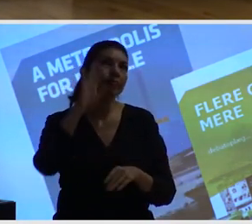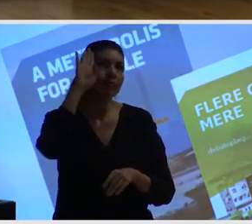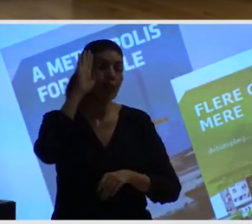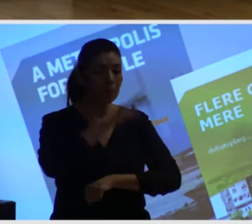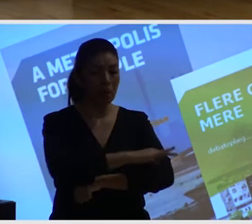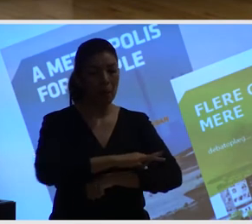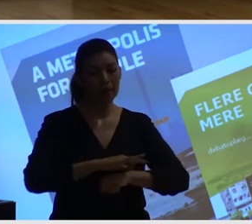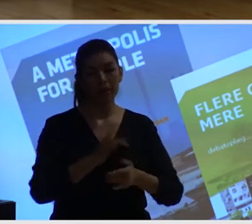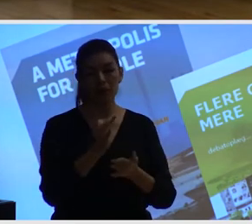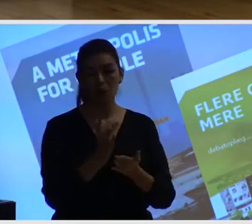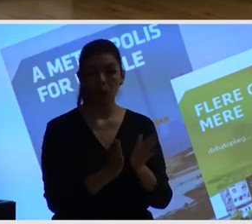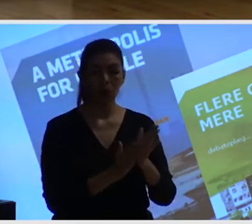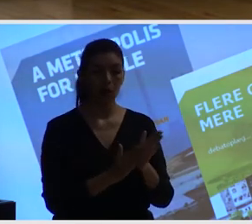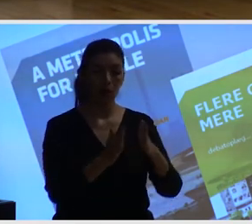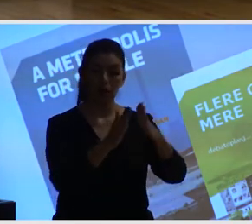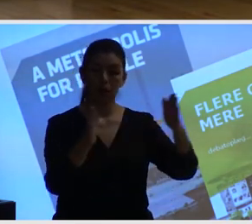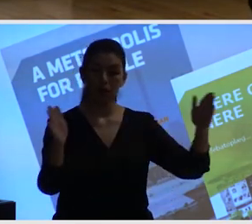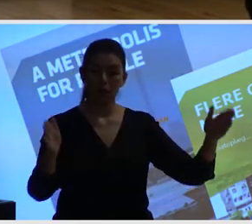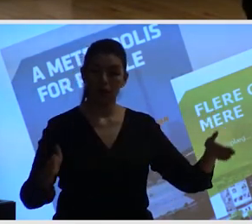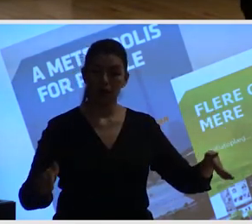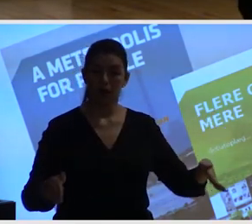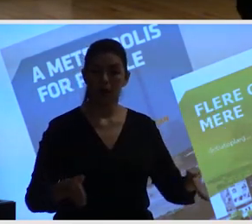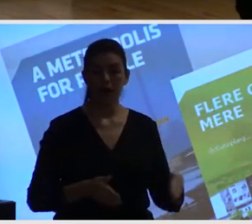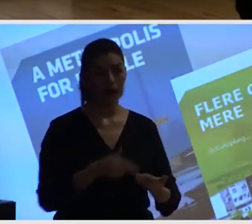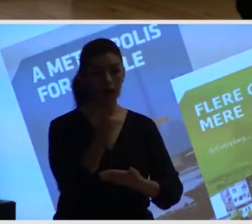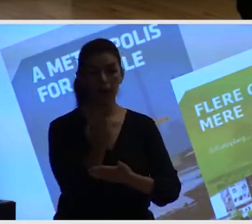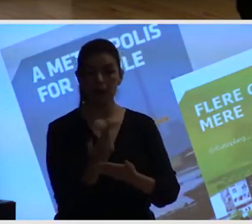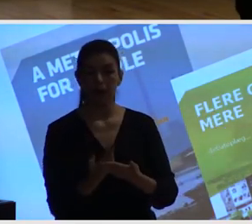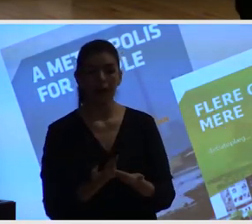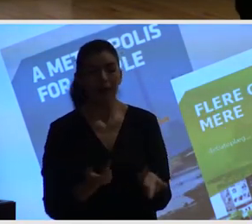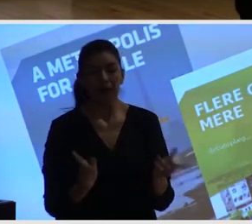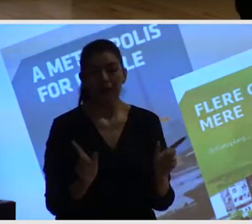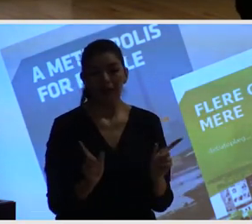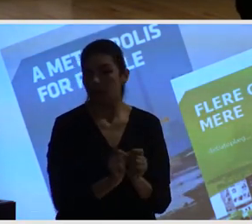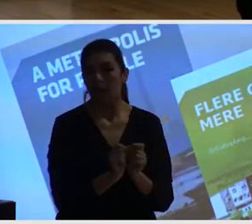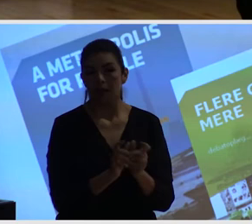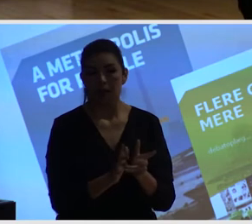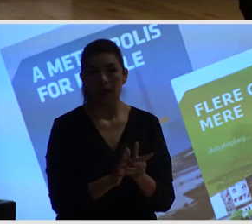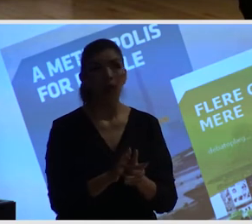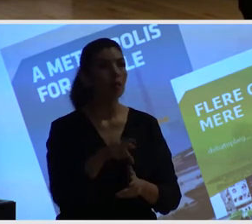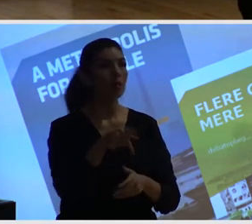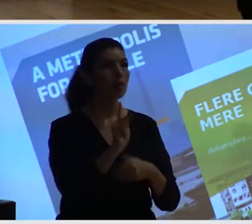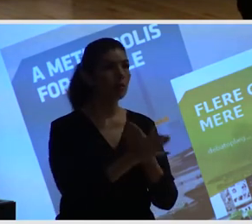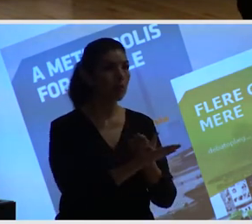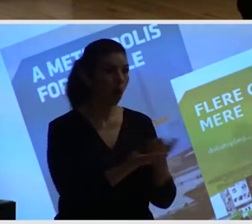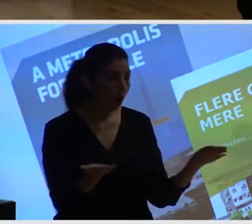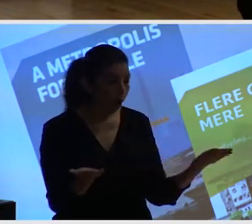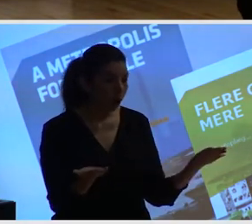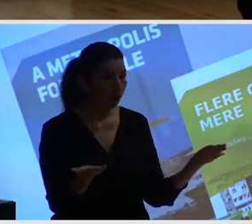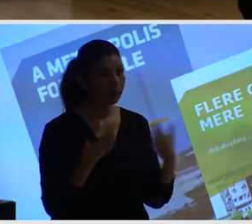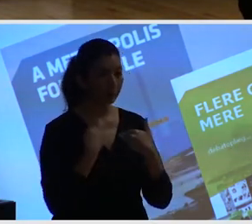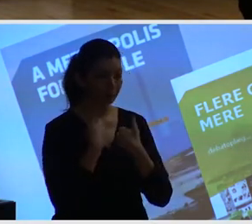dibujas un croquis y piensas al futuro. Pero estoy convencido ahora que solo recogiendo datos duros y puros